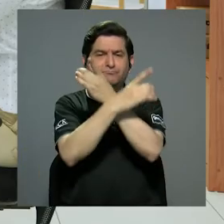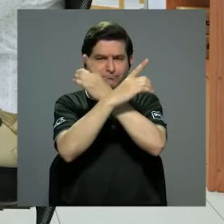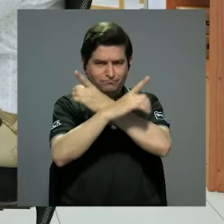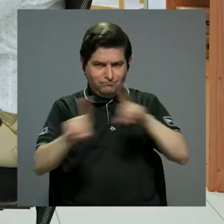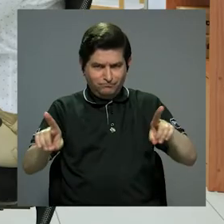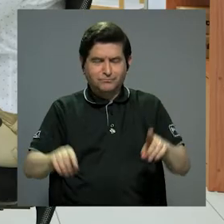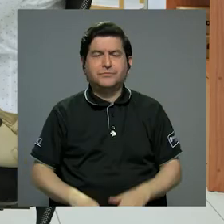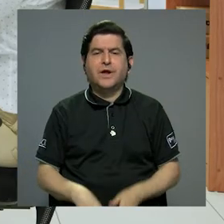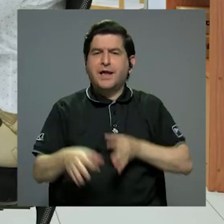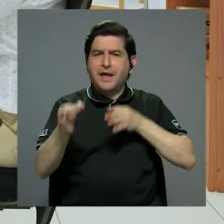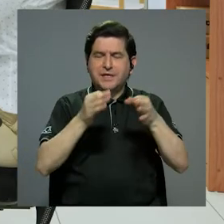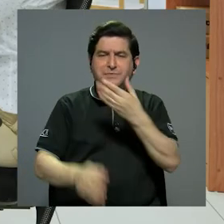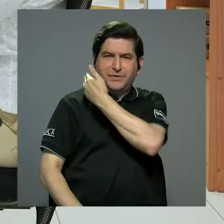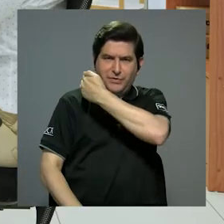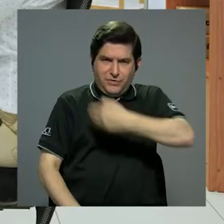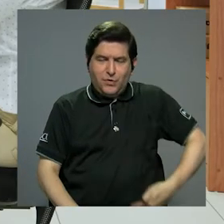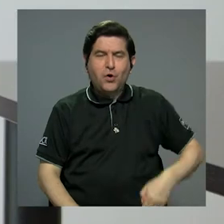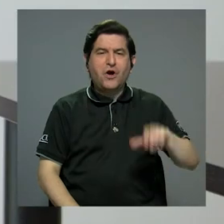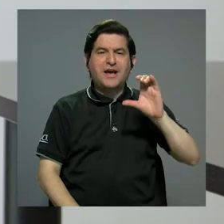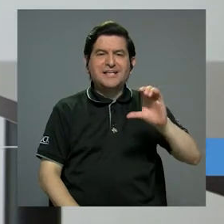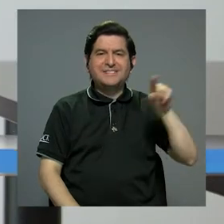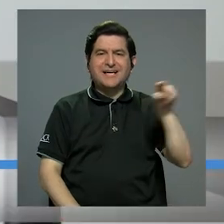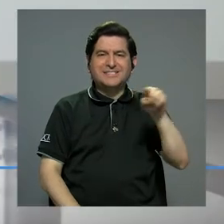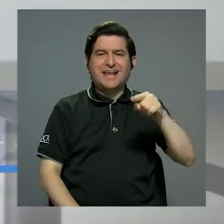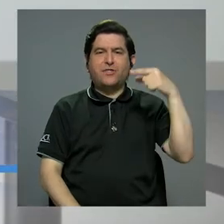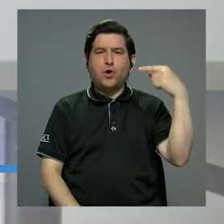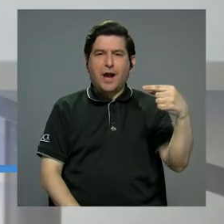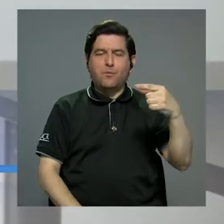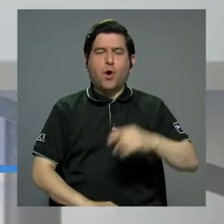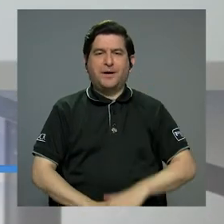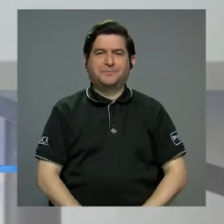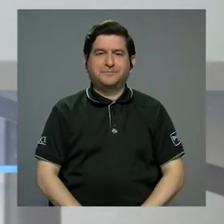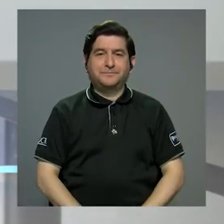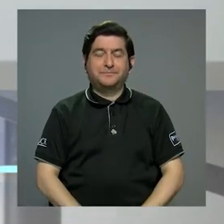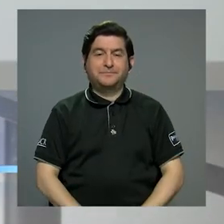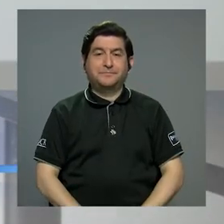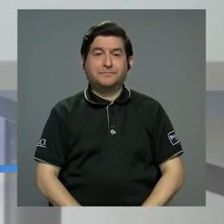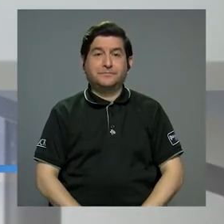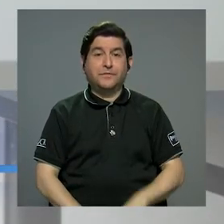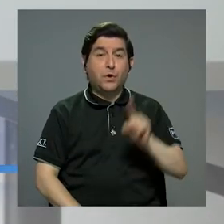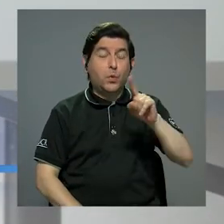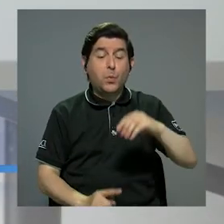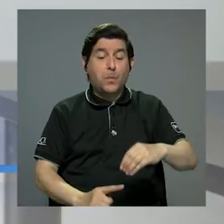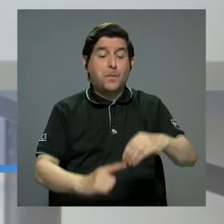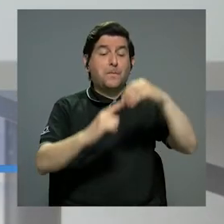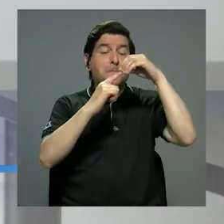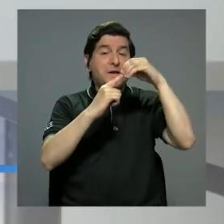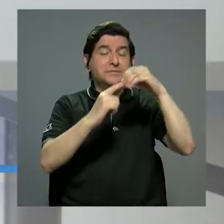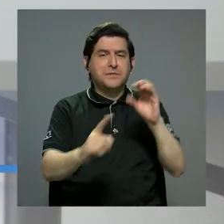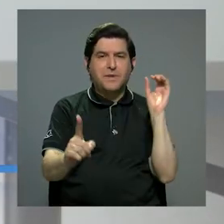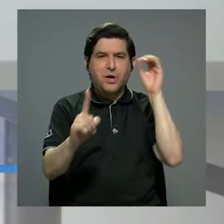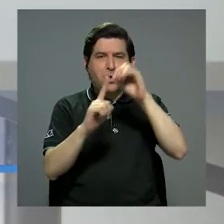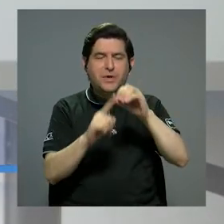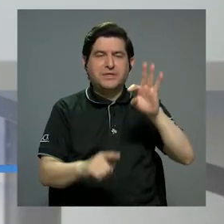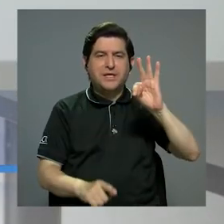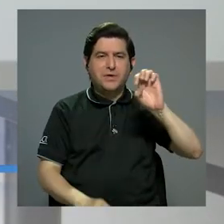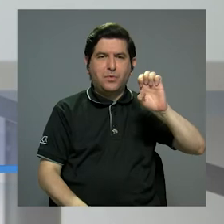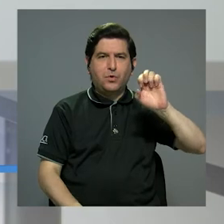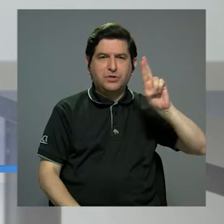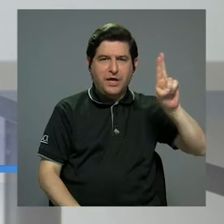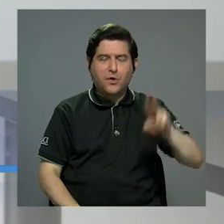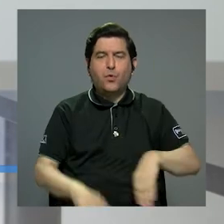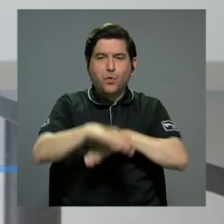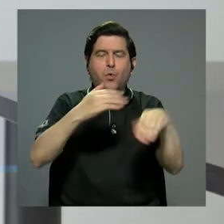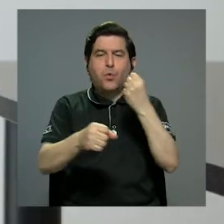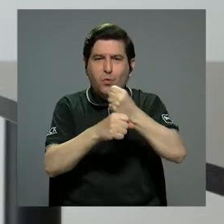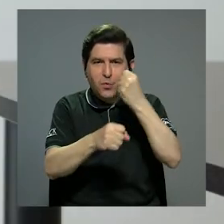Celedón Gamboa. Uno de esos principales objetivos que se ha fijado el TEU como uno de los pilares de su trabajo ha sido formar en democracia a las personas, para que